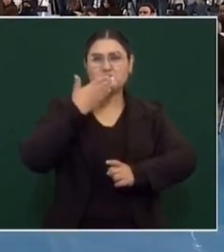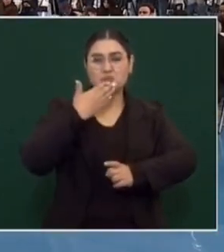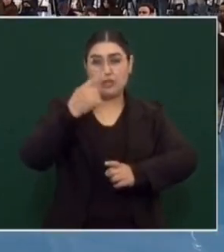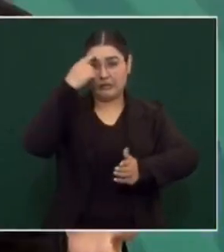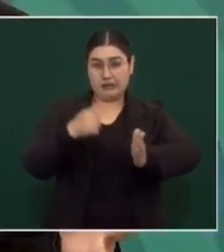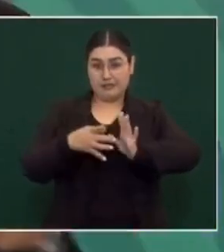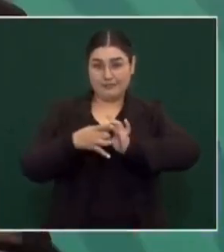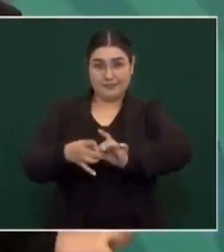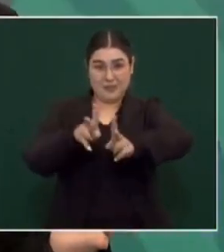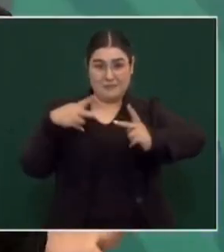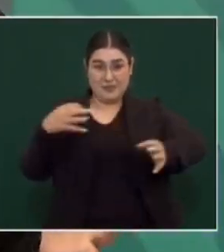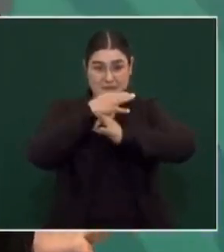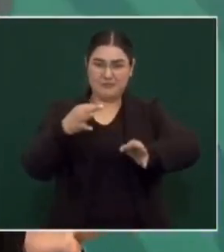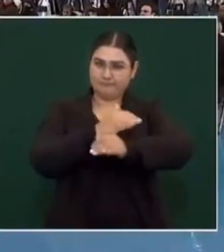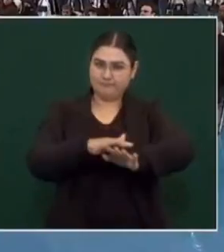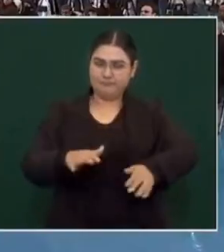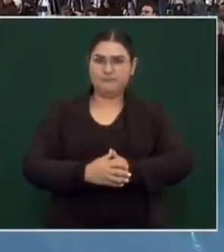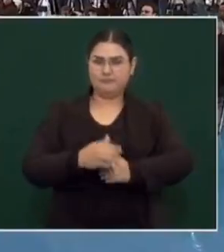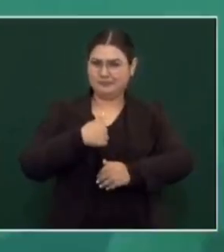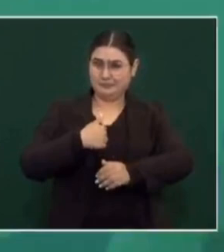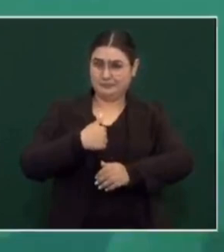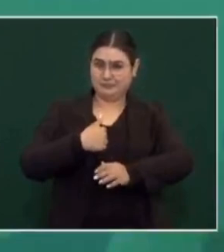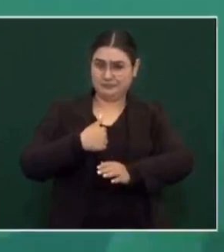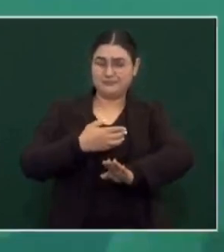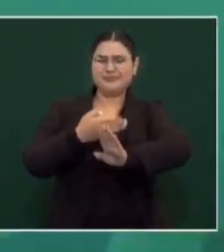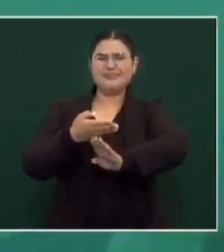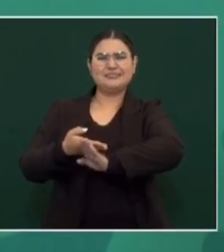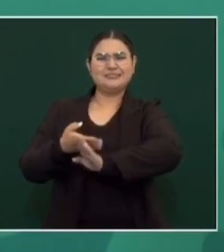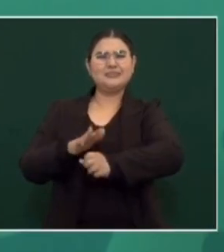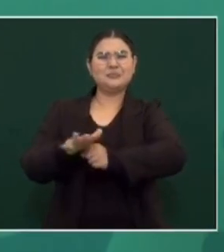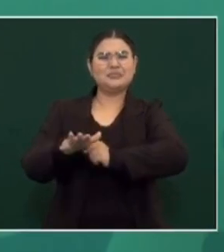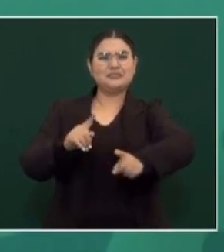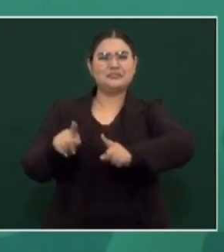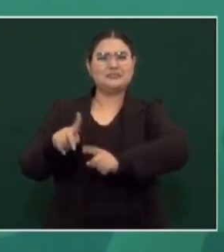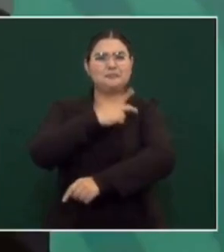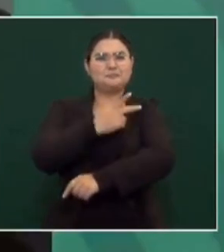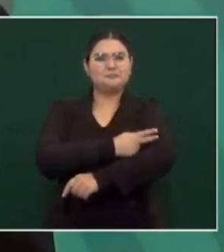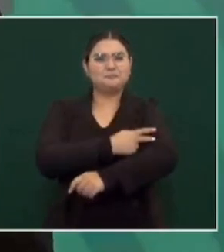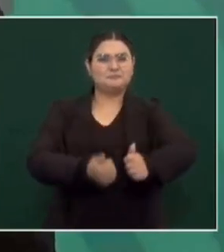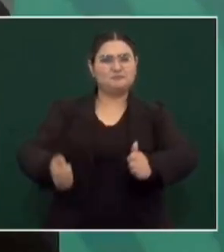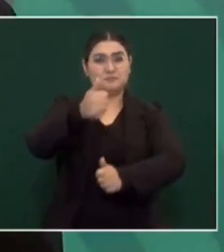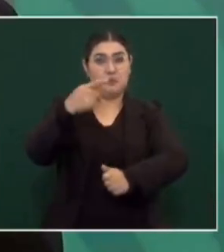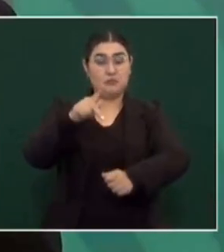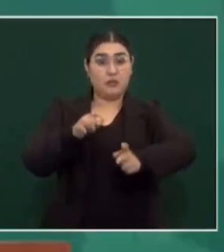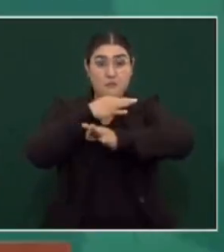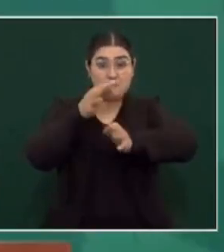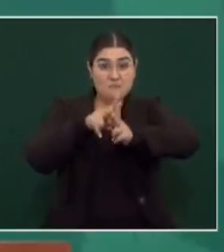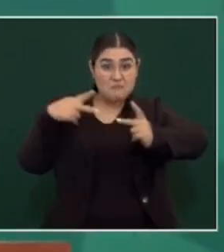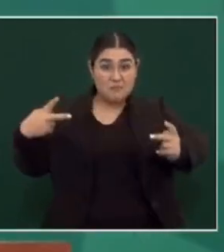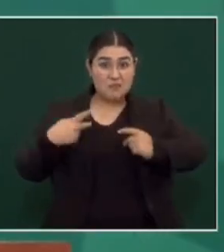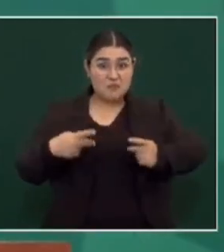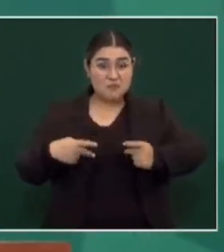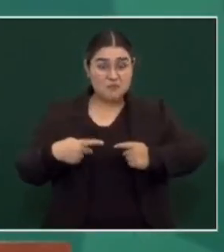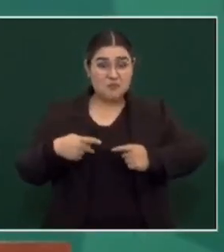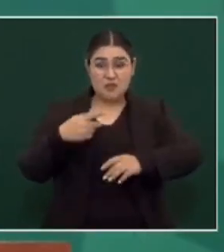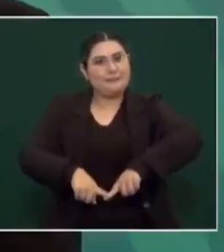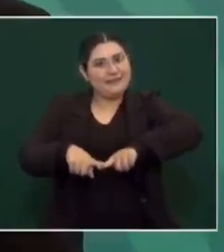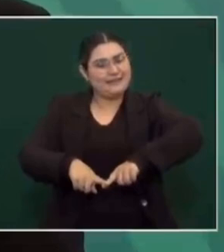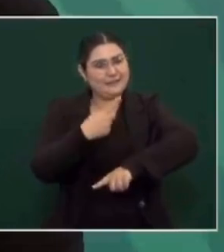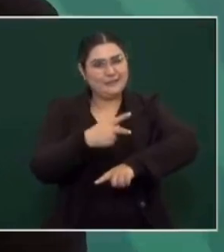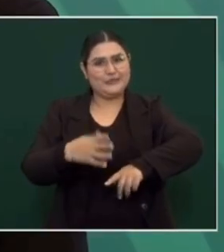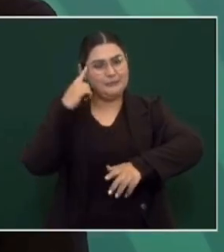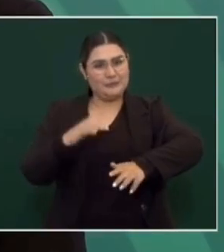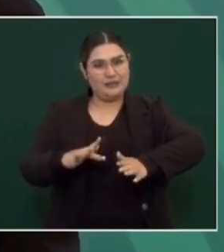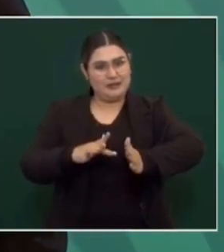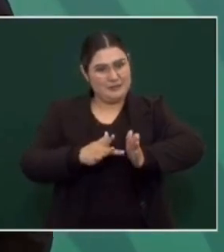ver con los periodistas. Eso es lo que quiero dejar en claro. Yo estoy en contra de esas estructuras de poder, no en contra del periodismo. Es lo mismo, no estoy en contra de los empresarios.